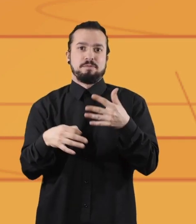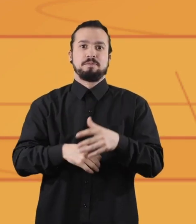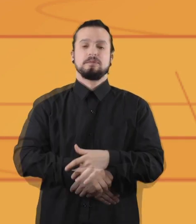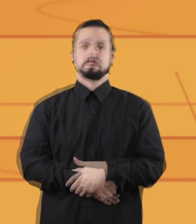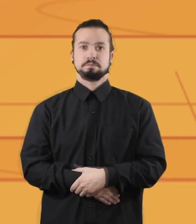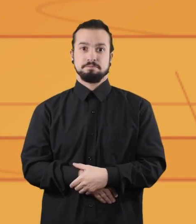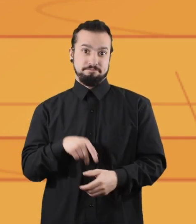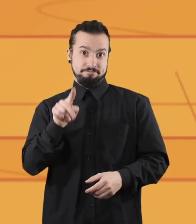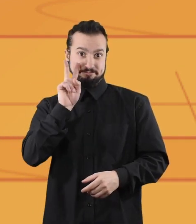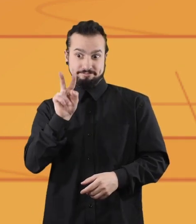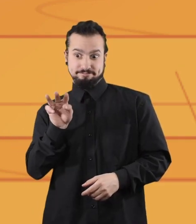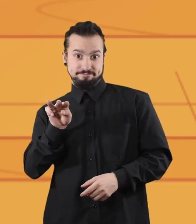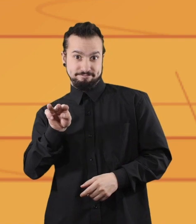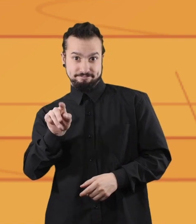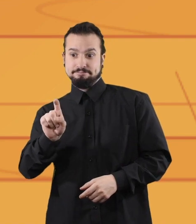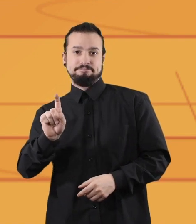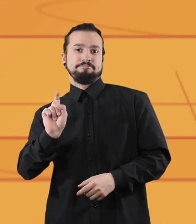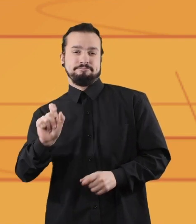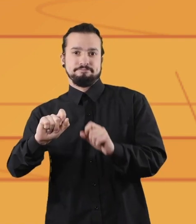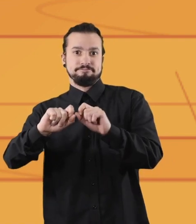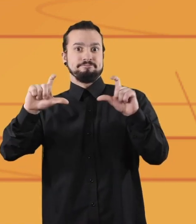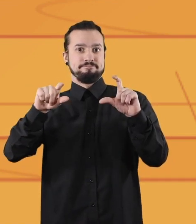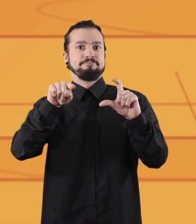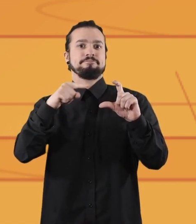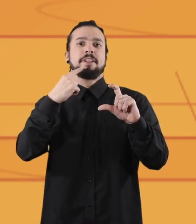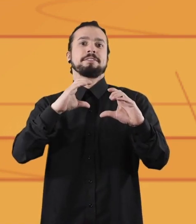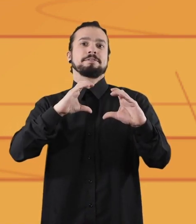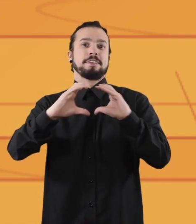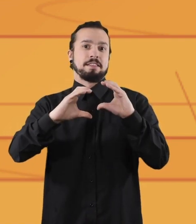podrás enviar mensajes al resto de las personas.